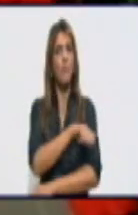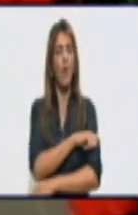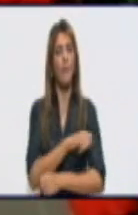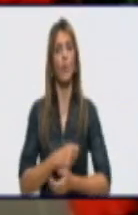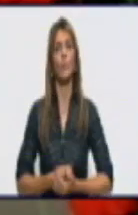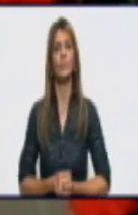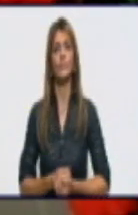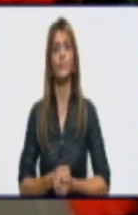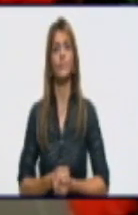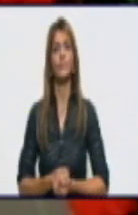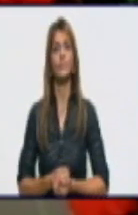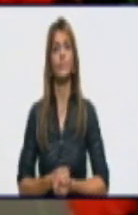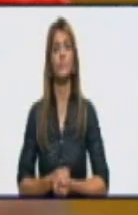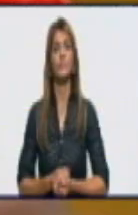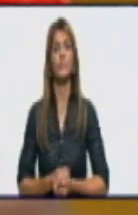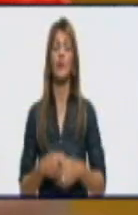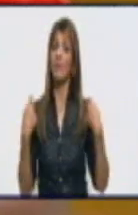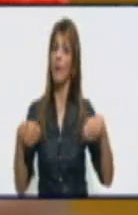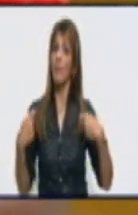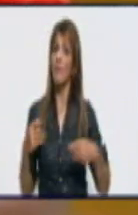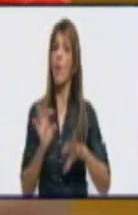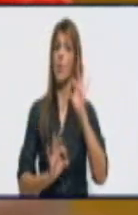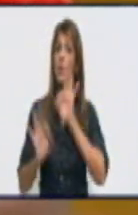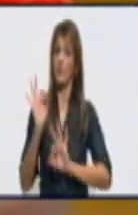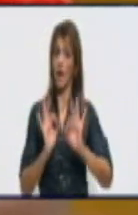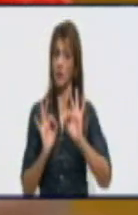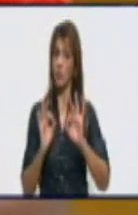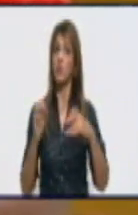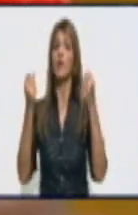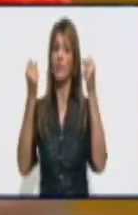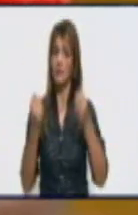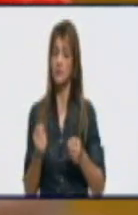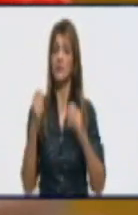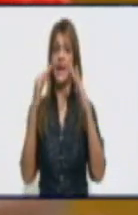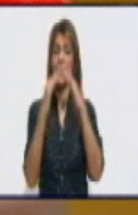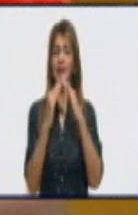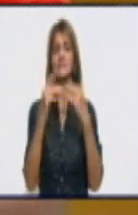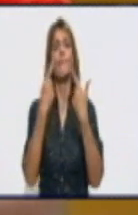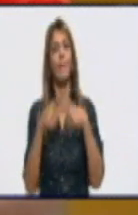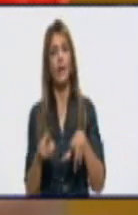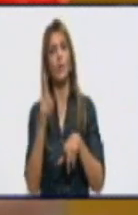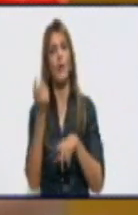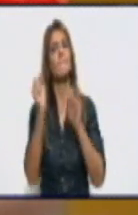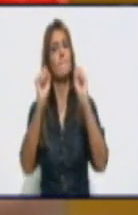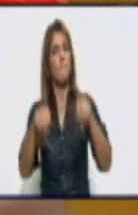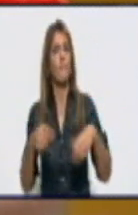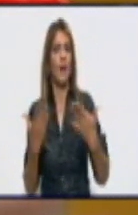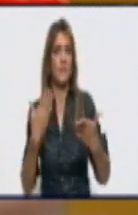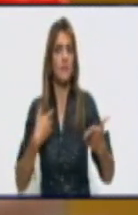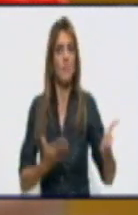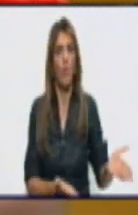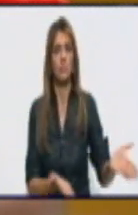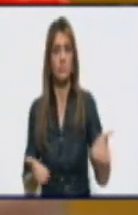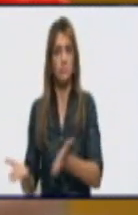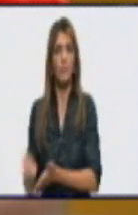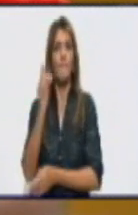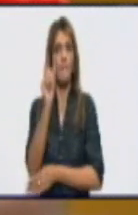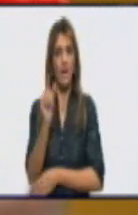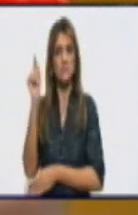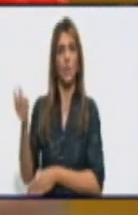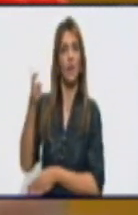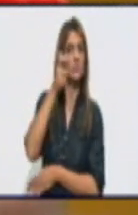que nos cuidemos todos, que nos quedemos en casa, pero que también permitamos la visita del operario de la campaña, que cada área de salud tiene bien